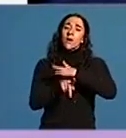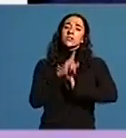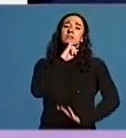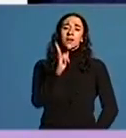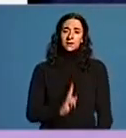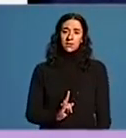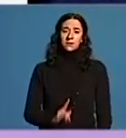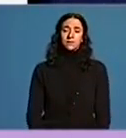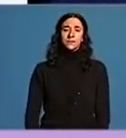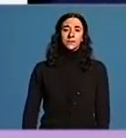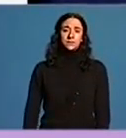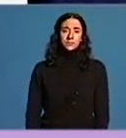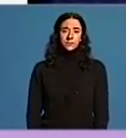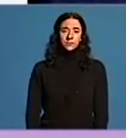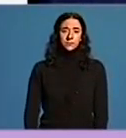Electrónica na provincia.